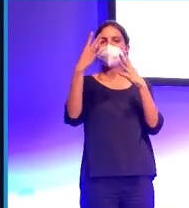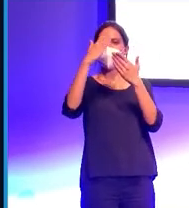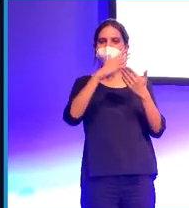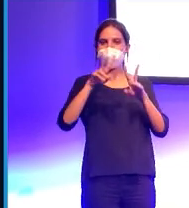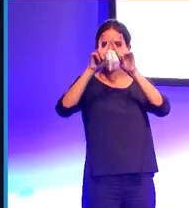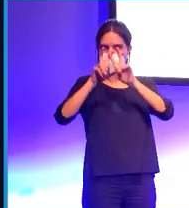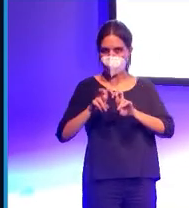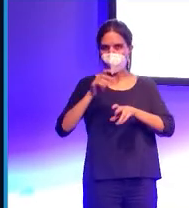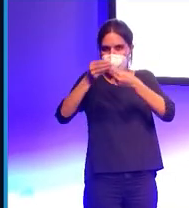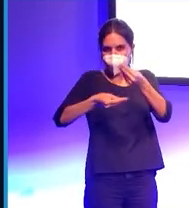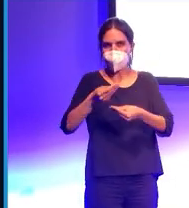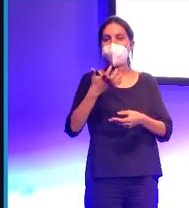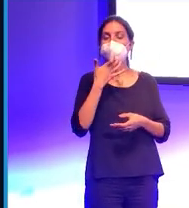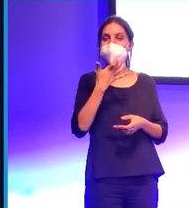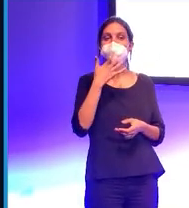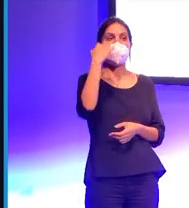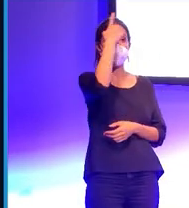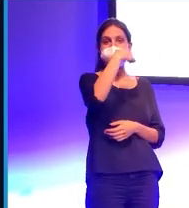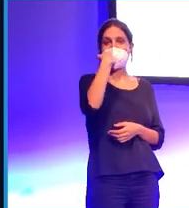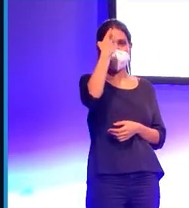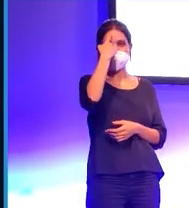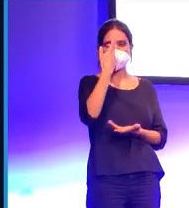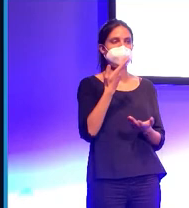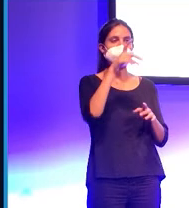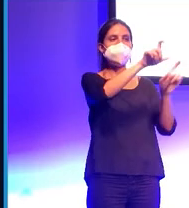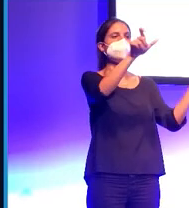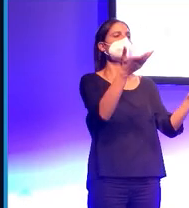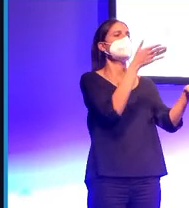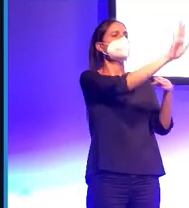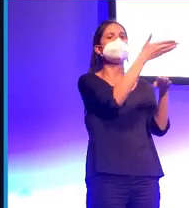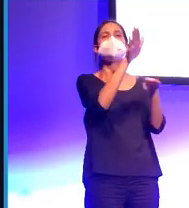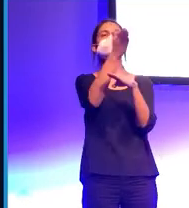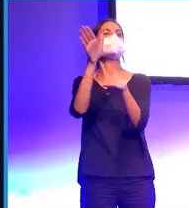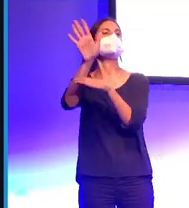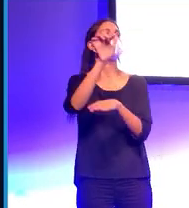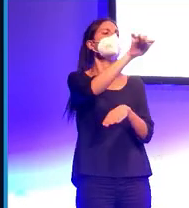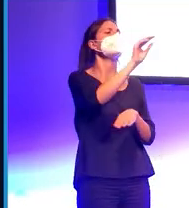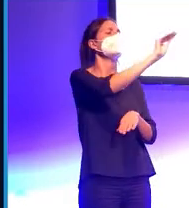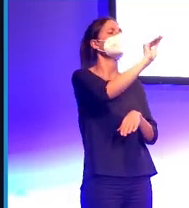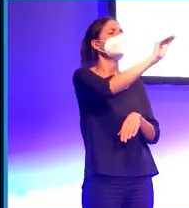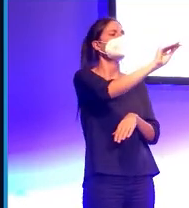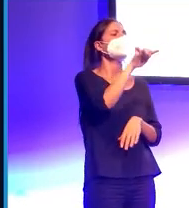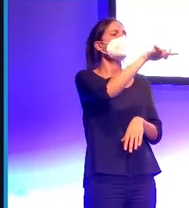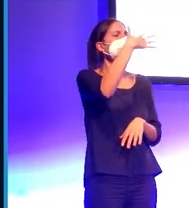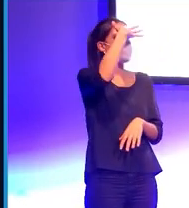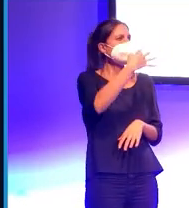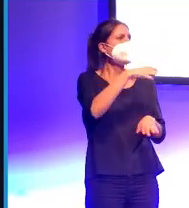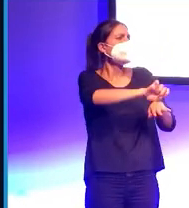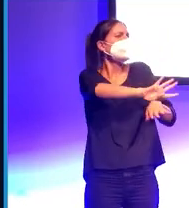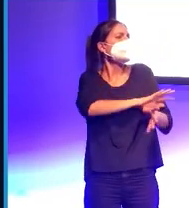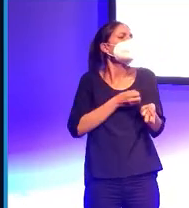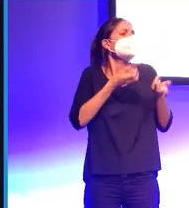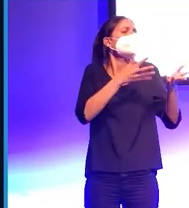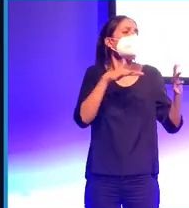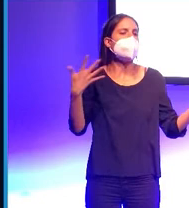es enseñar caras sueltas a la gente y le preguntaban ¿qué crees que está expresando esta persona con esta cara? ¿Es enfado?